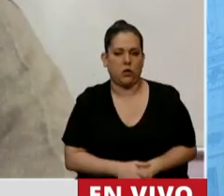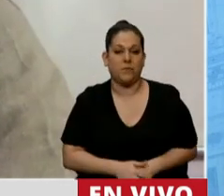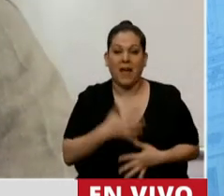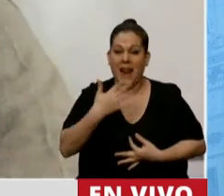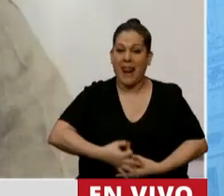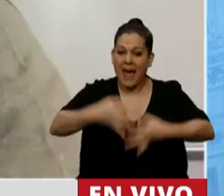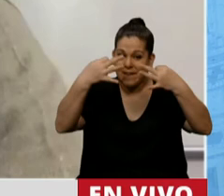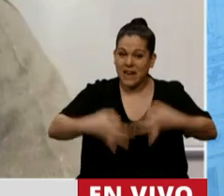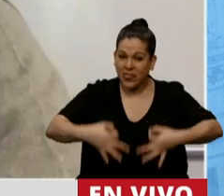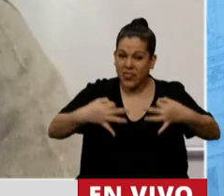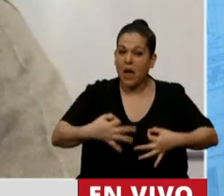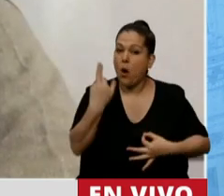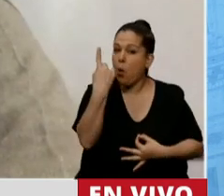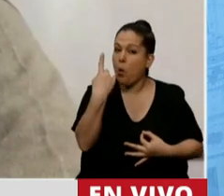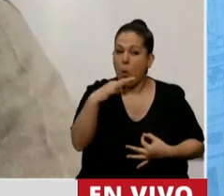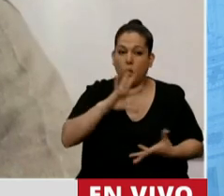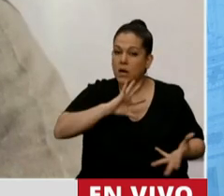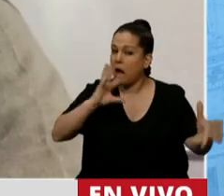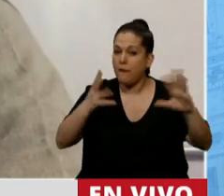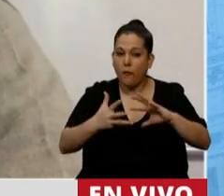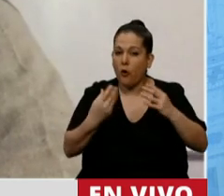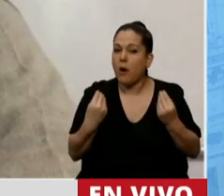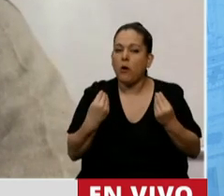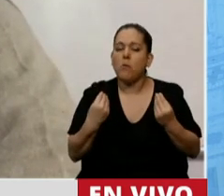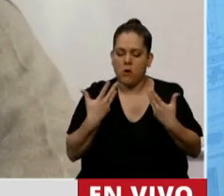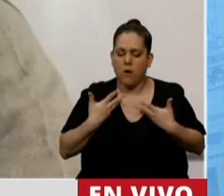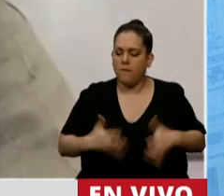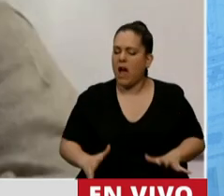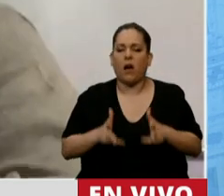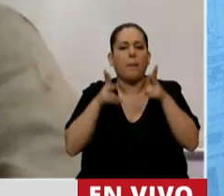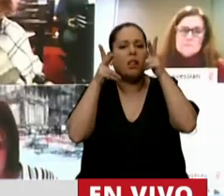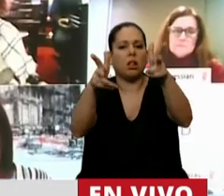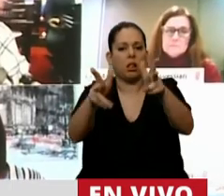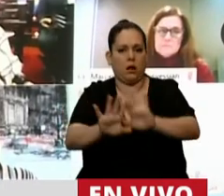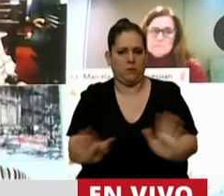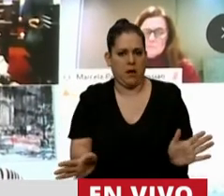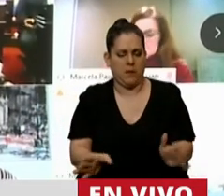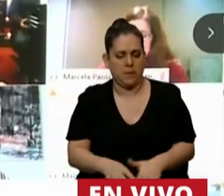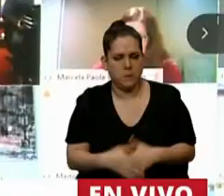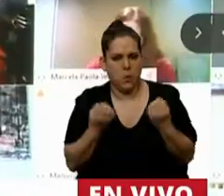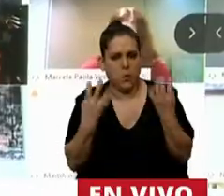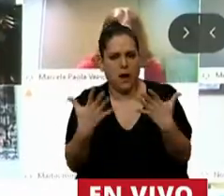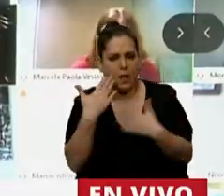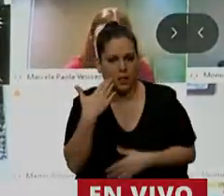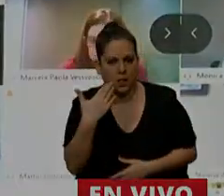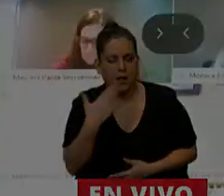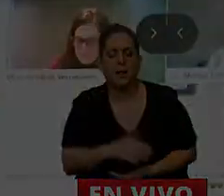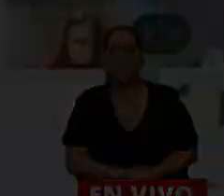es la única forma de relacionarse con franqueza. Muchas gracias. Buenas tardes. Gracias, diputado.